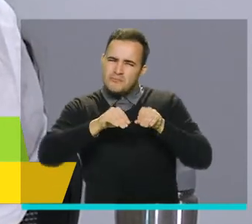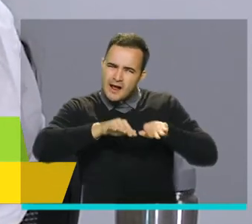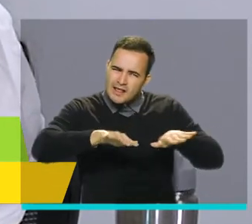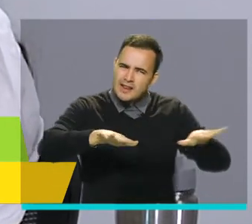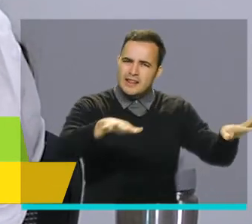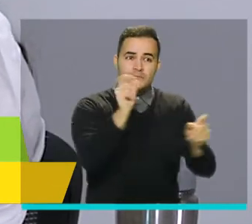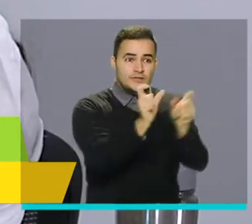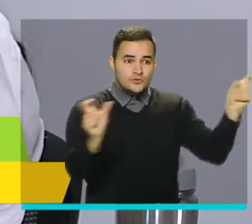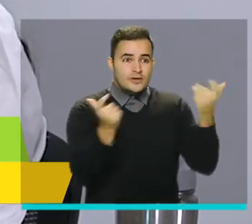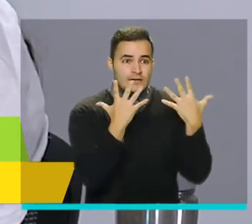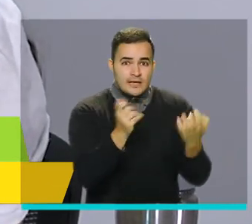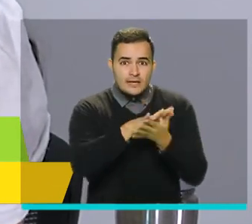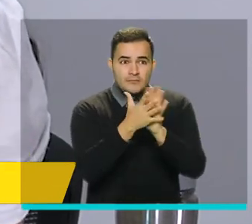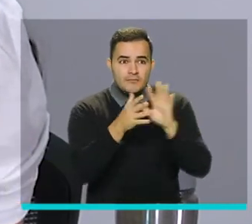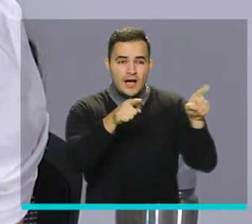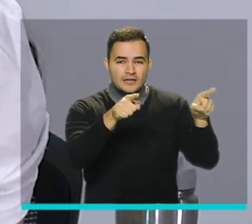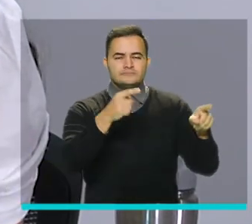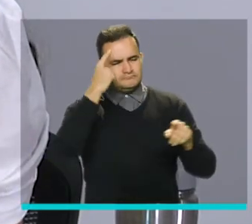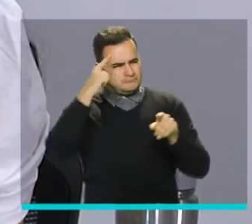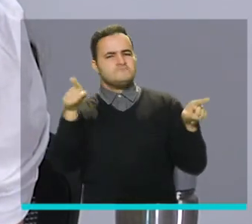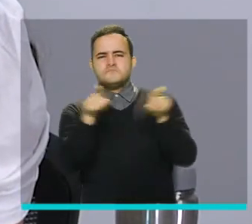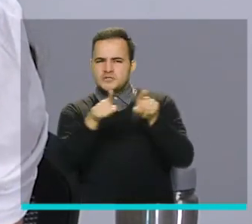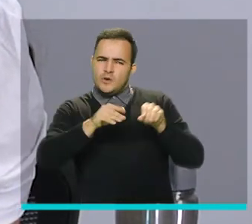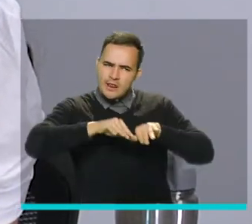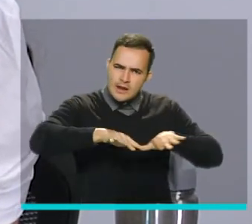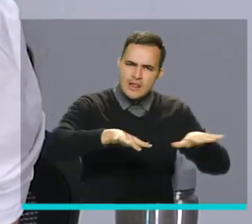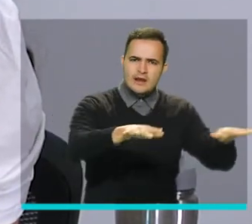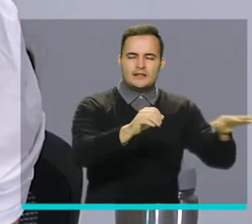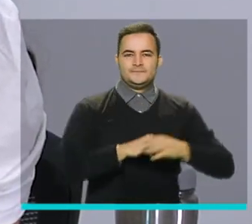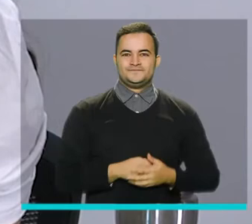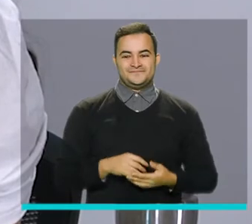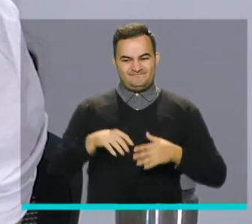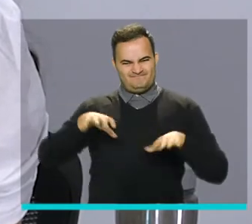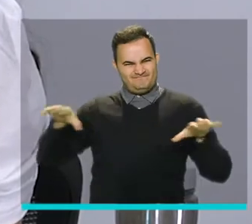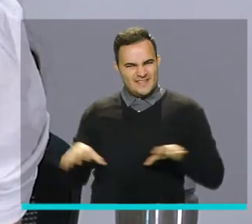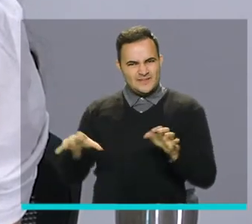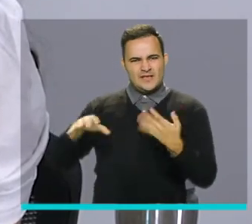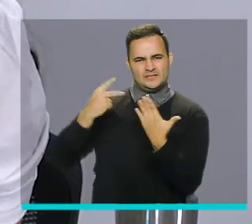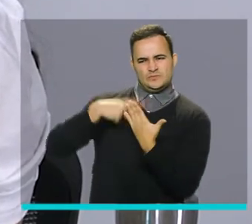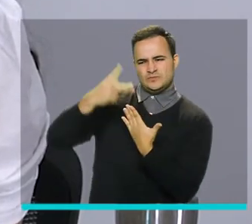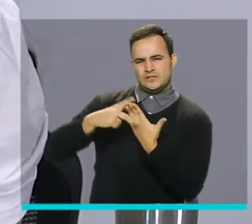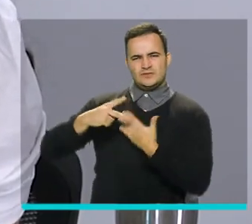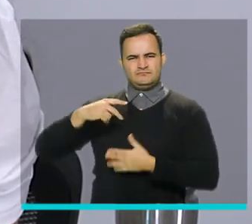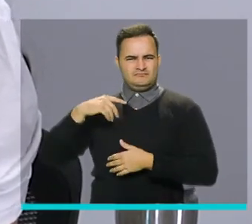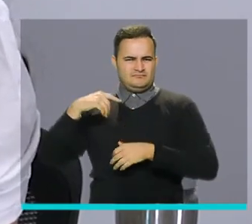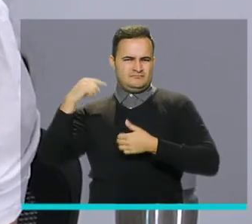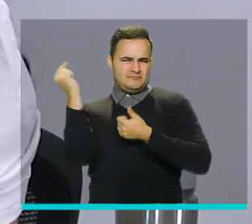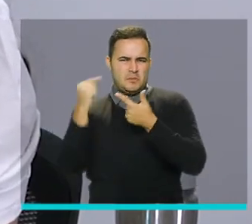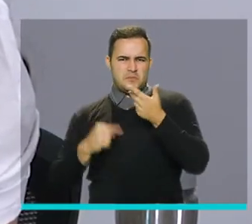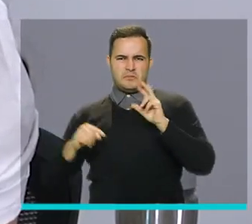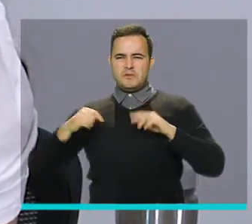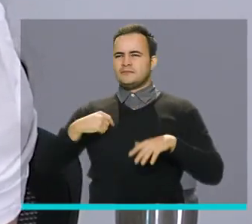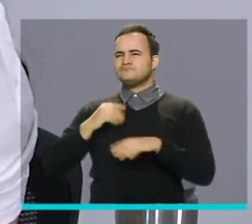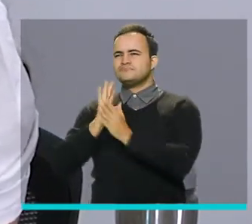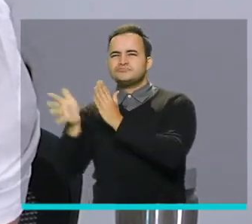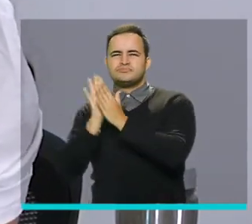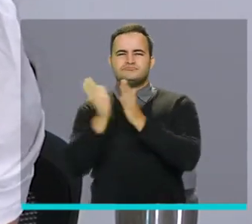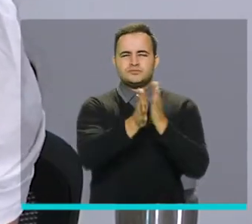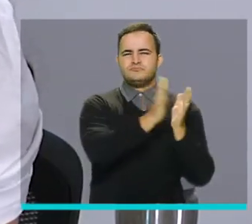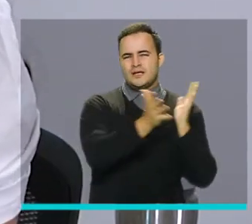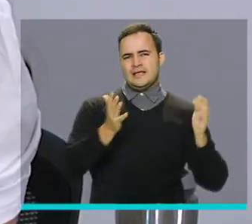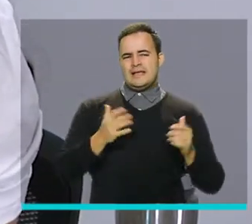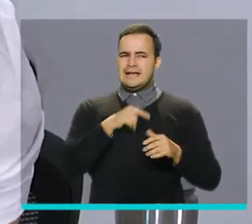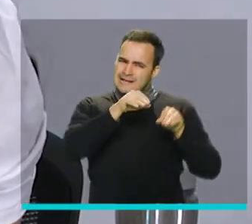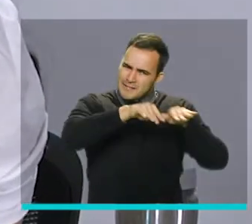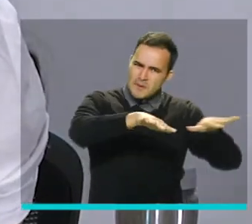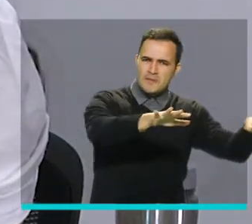Allá es donde debemos llegar y debemos tratar de que todas esas actividades y todos los mensajes que llevemos no